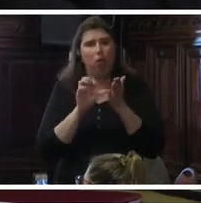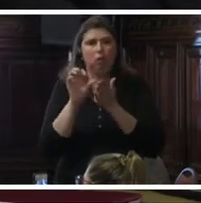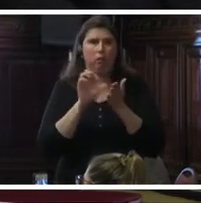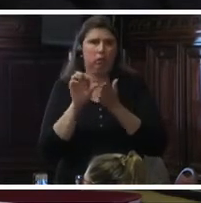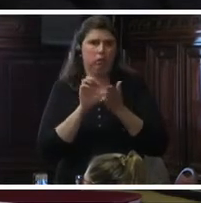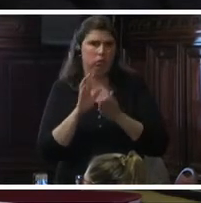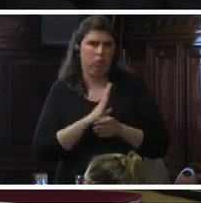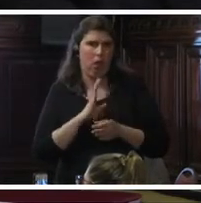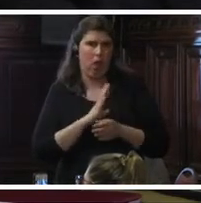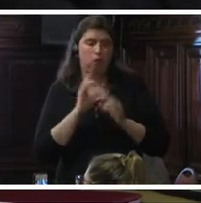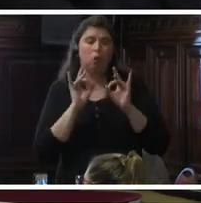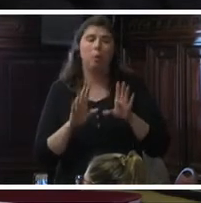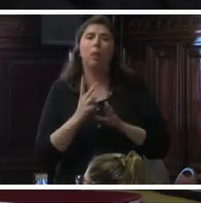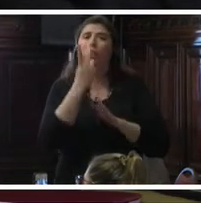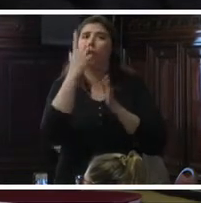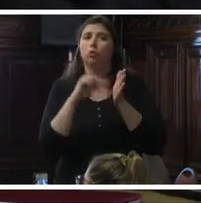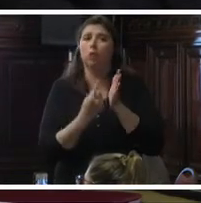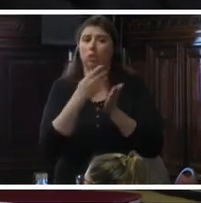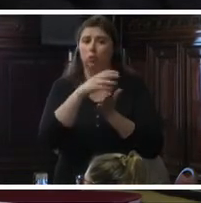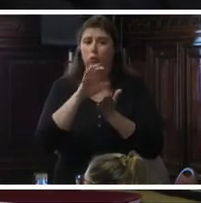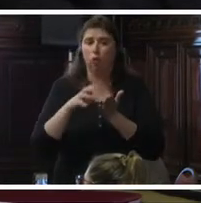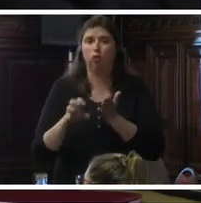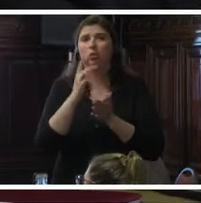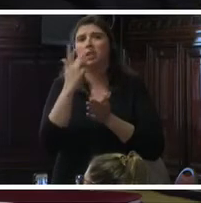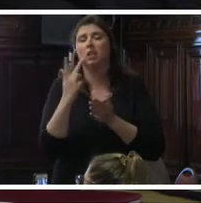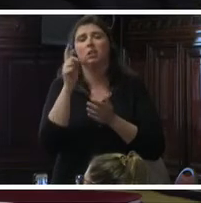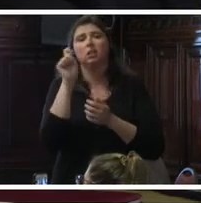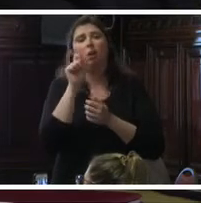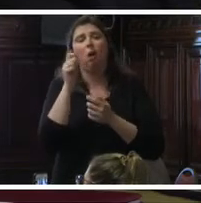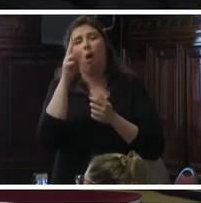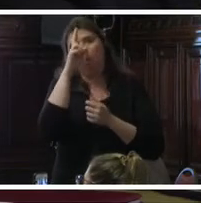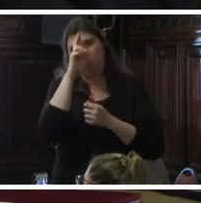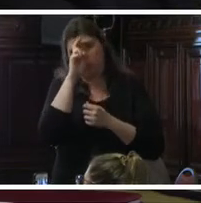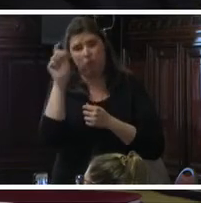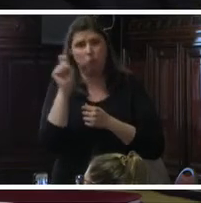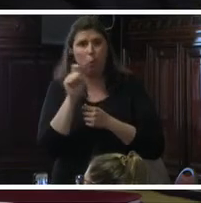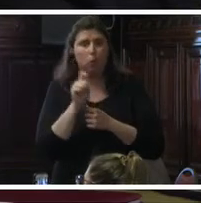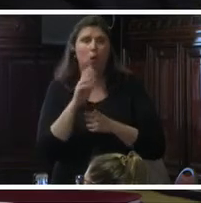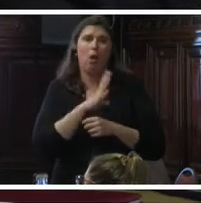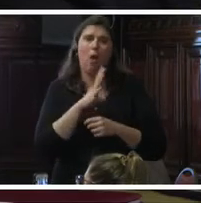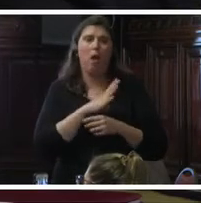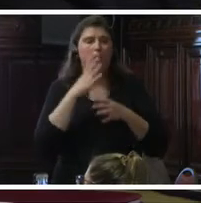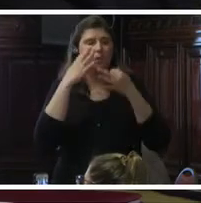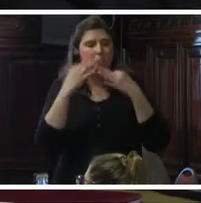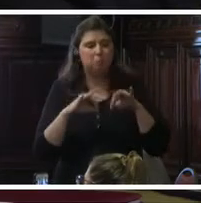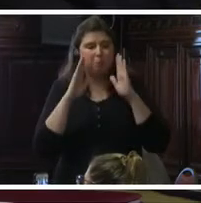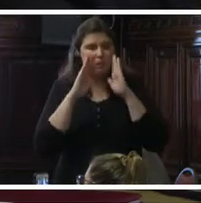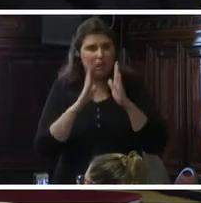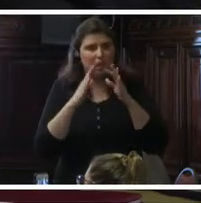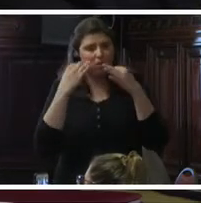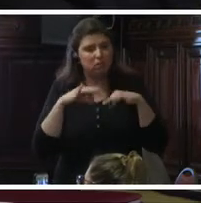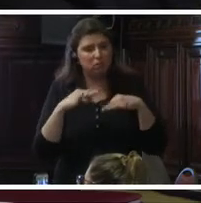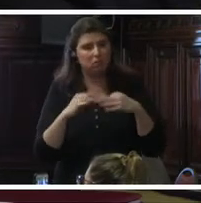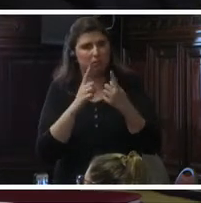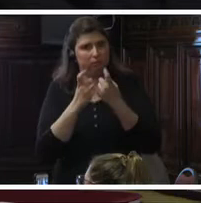Solo hay dos centros de rehabilitación y tres hospitales públicos con los especialistas necesarios. Están concentrados en dos grandes